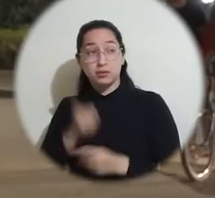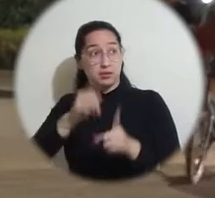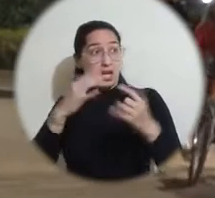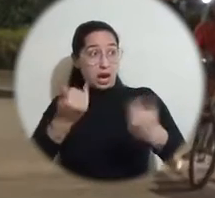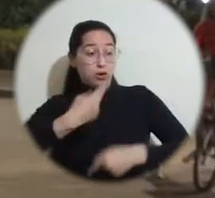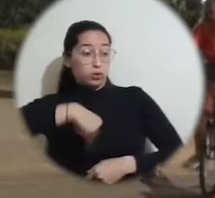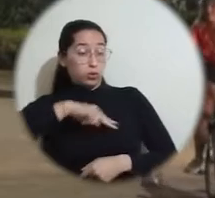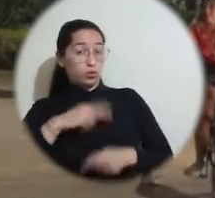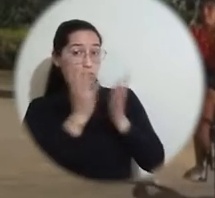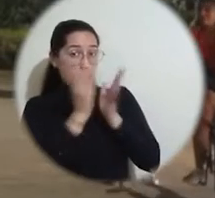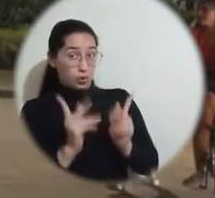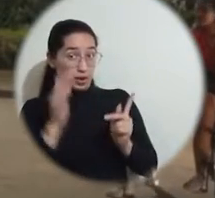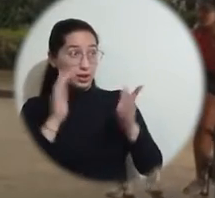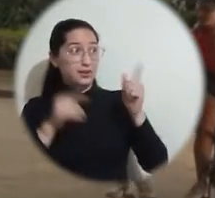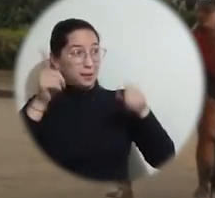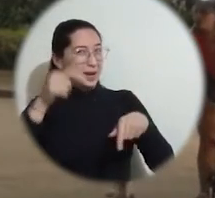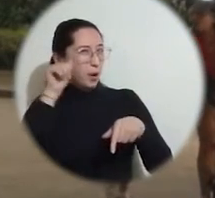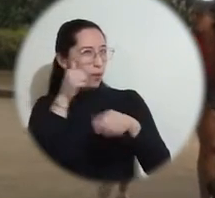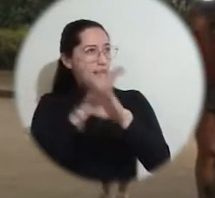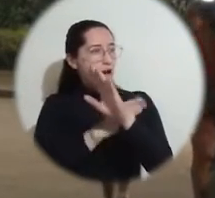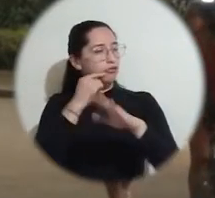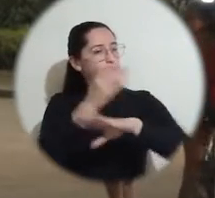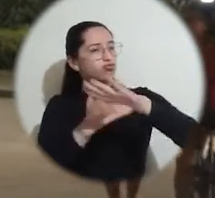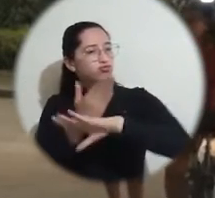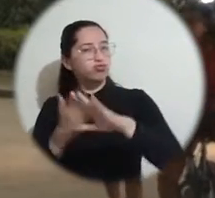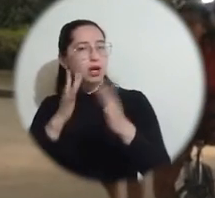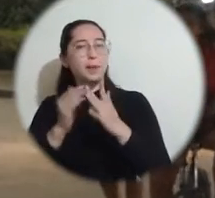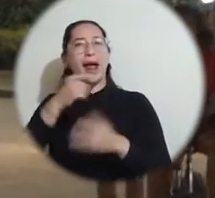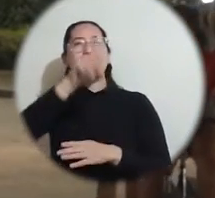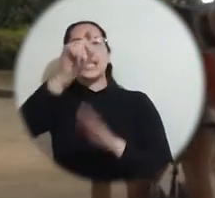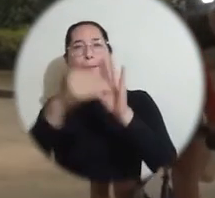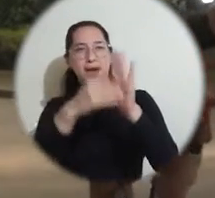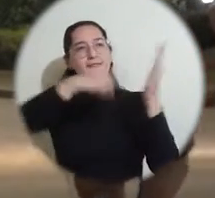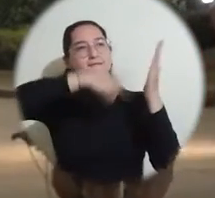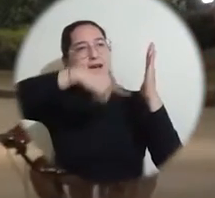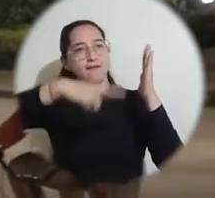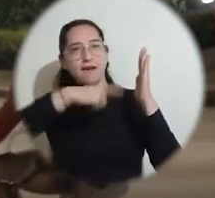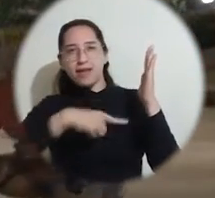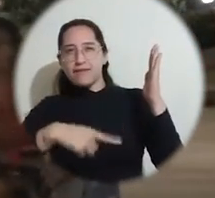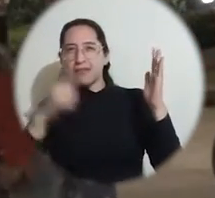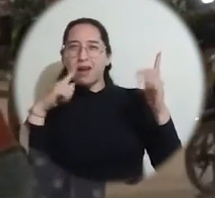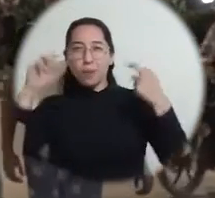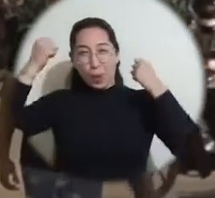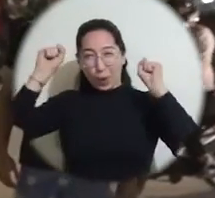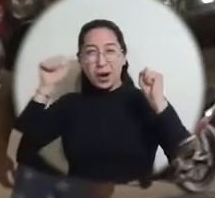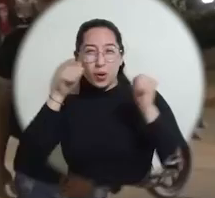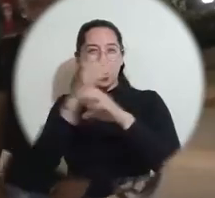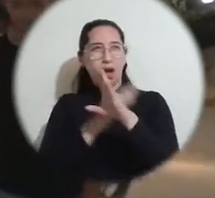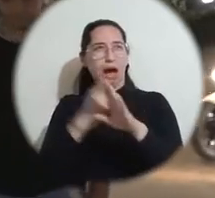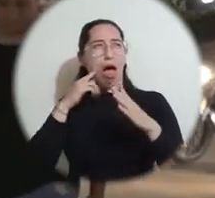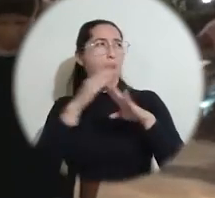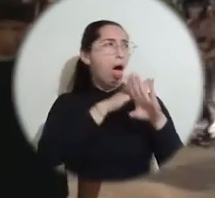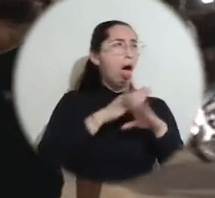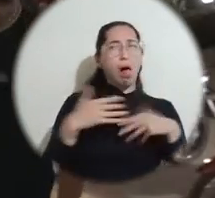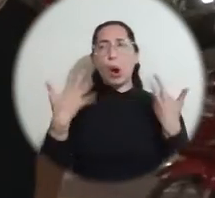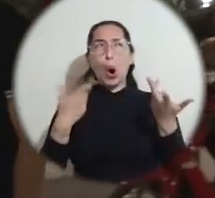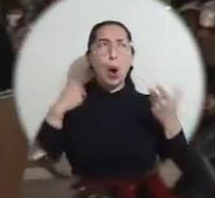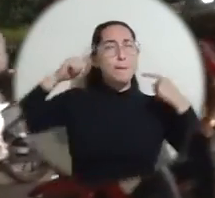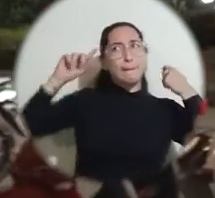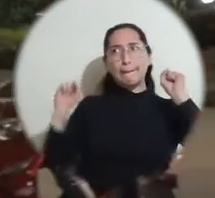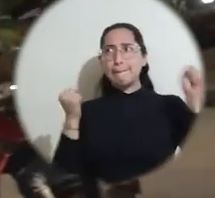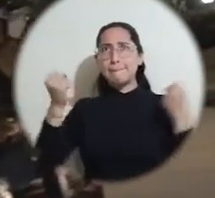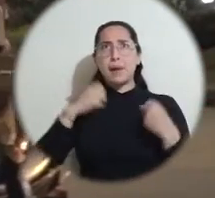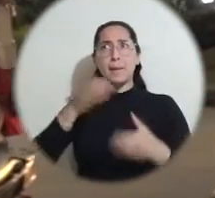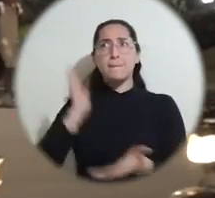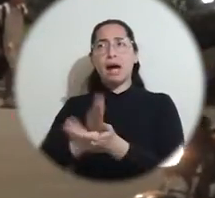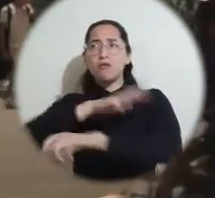Hoy se instala este punto seguro que es una exigencia que realizamos los estudiantes de la Universidad del Magdalena sustentado con 6.000